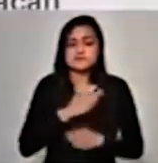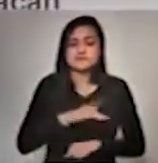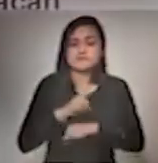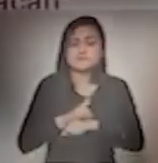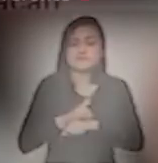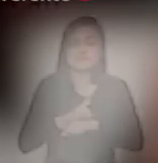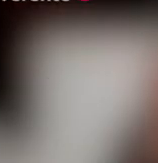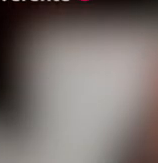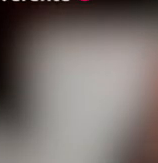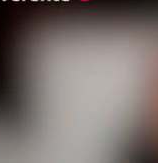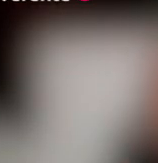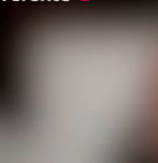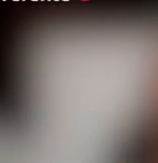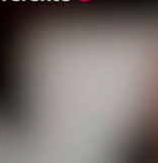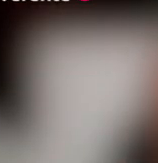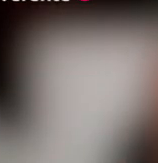buenos días.